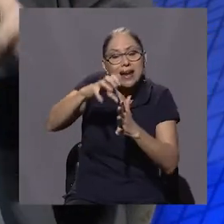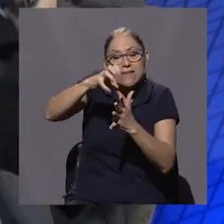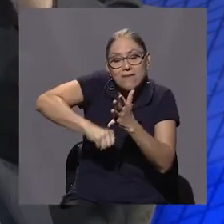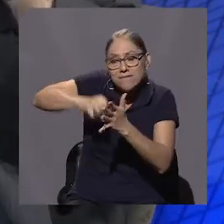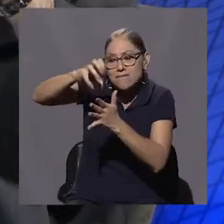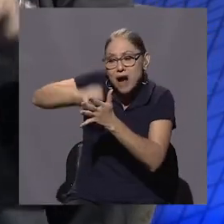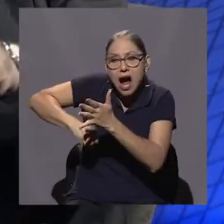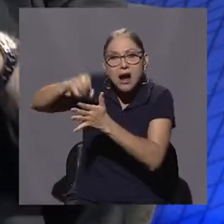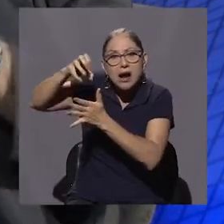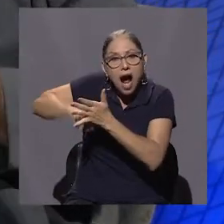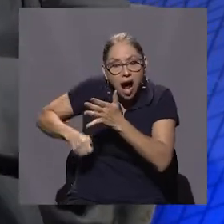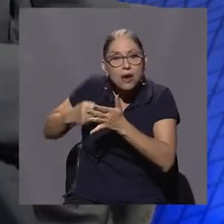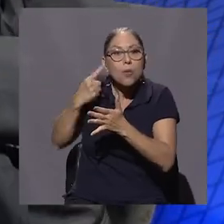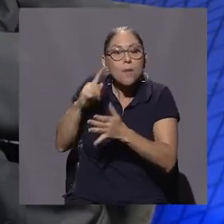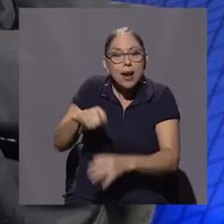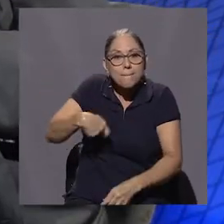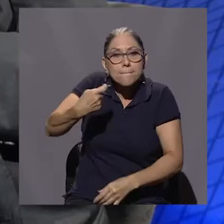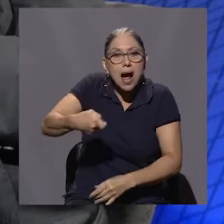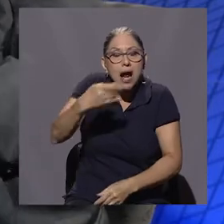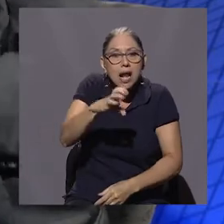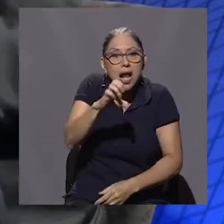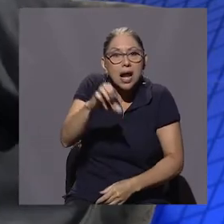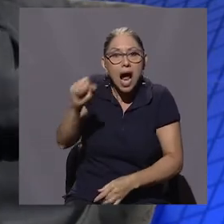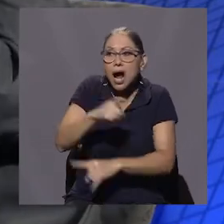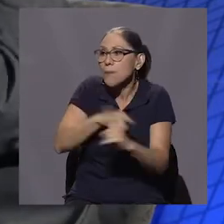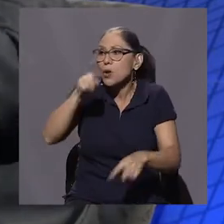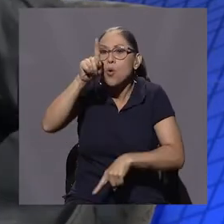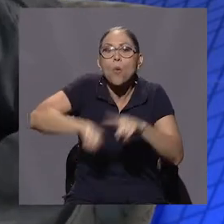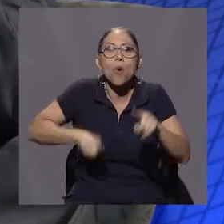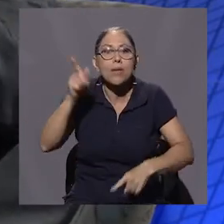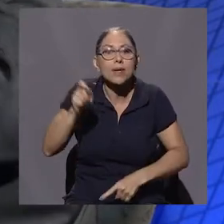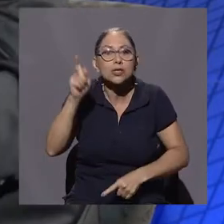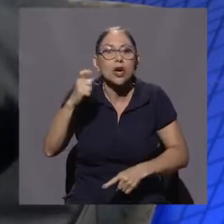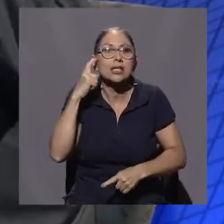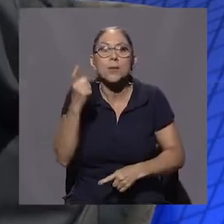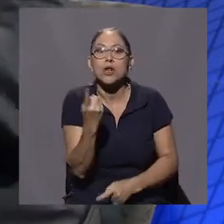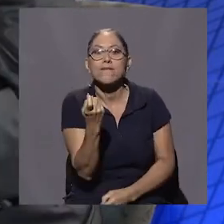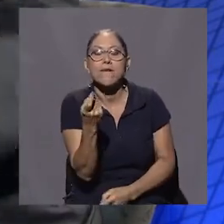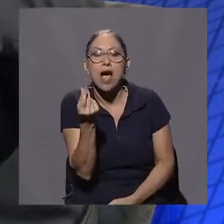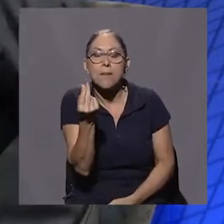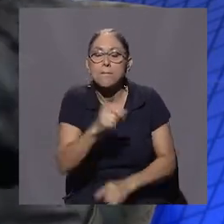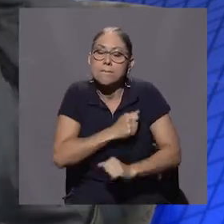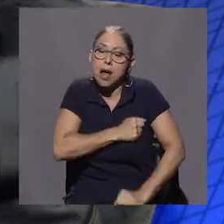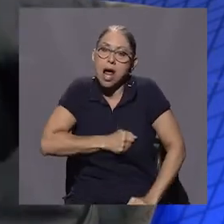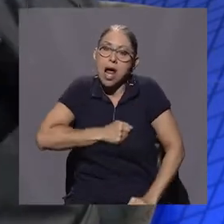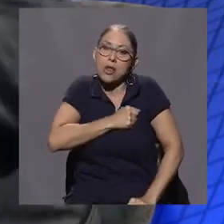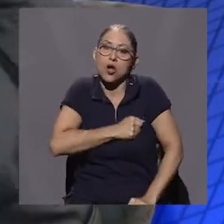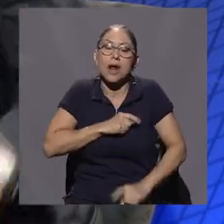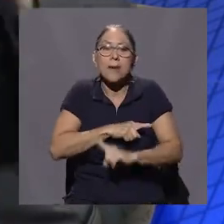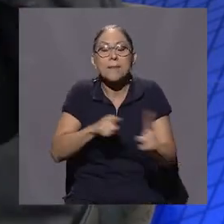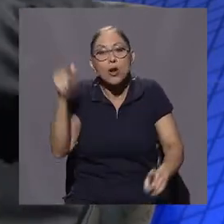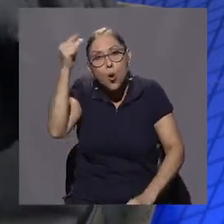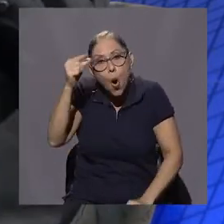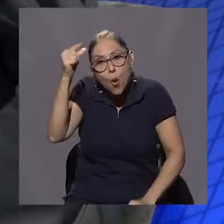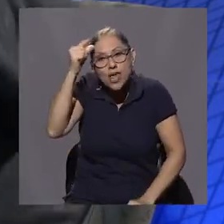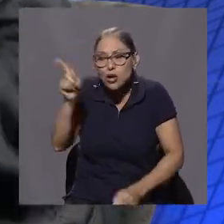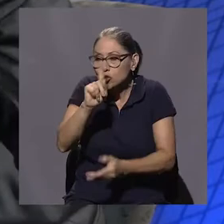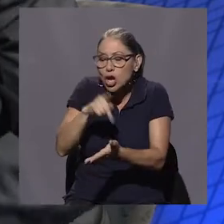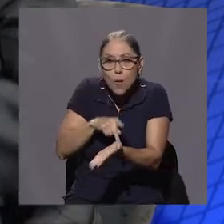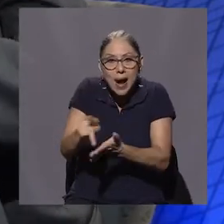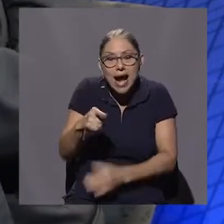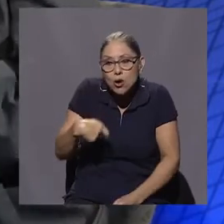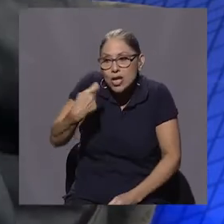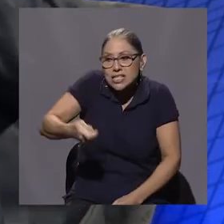porcentaje correspondiente a ese funcionario público, perdóname, los gobiernos donde no pagaron esas cuotas son unos